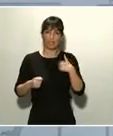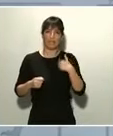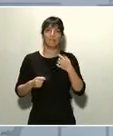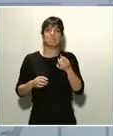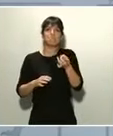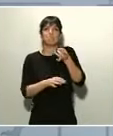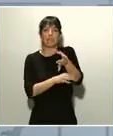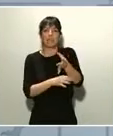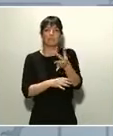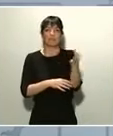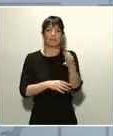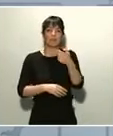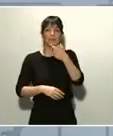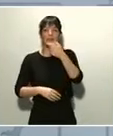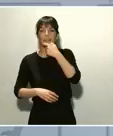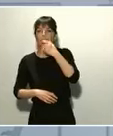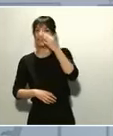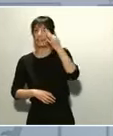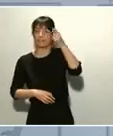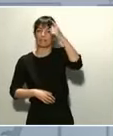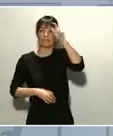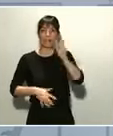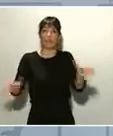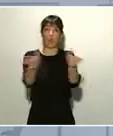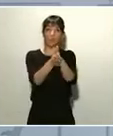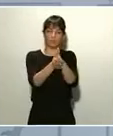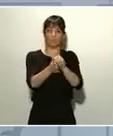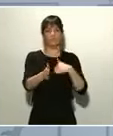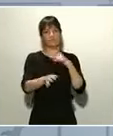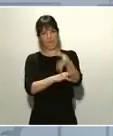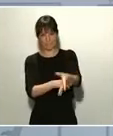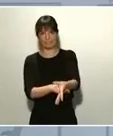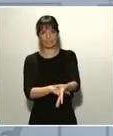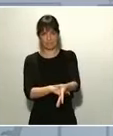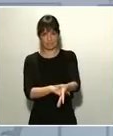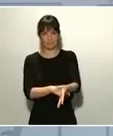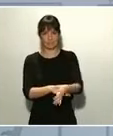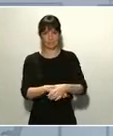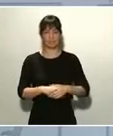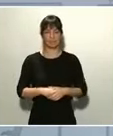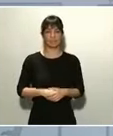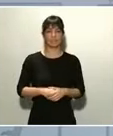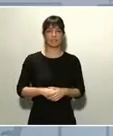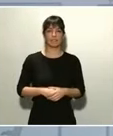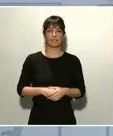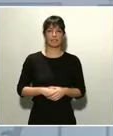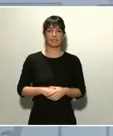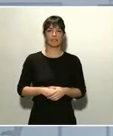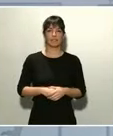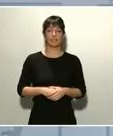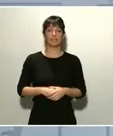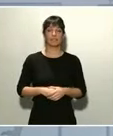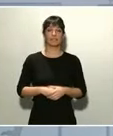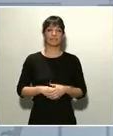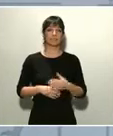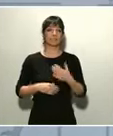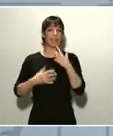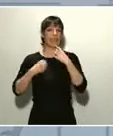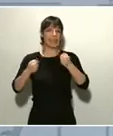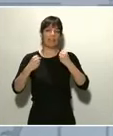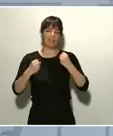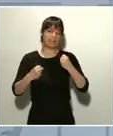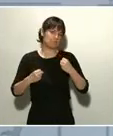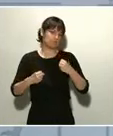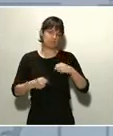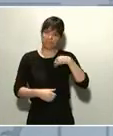Alemania y de Italia juntos. Y otro tanto puede decirse sobre nuestros suministros energéticos que se han mantenido